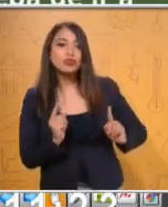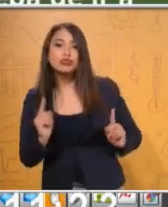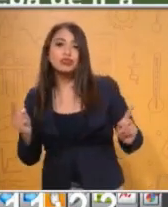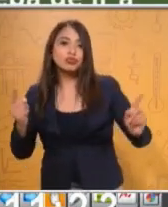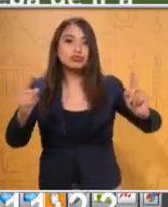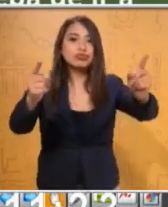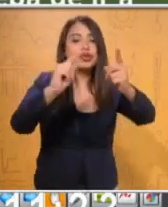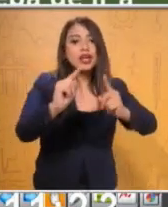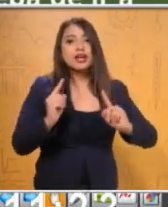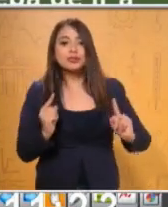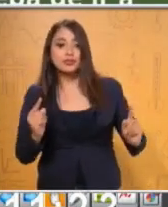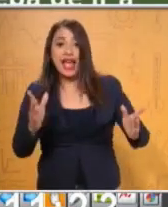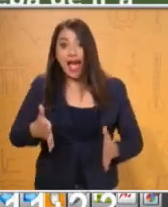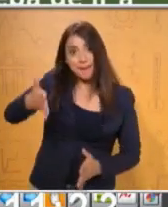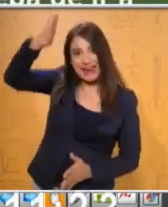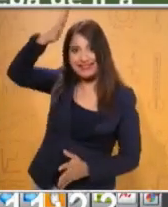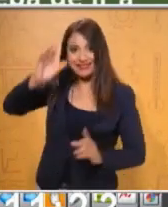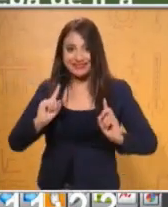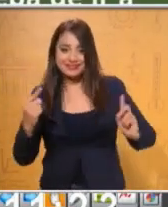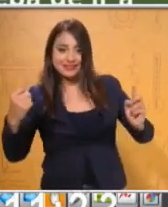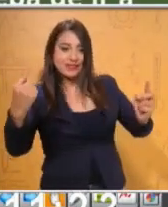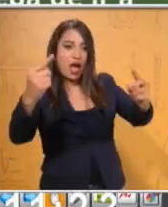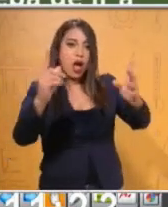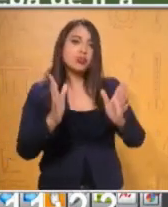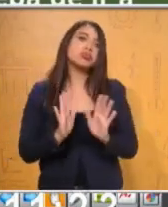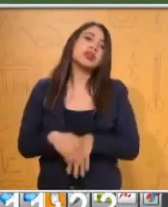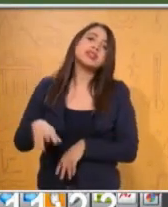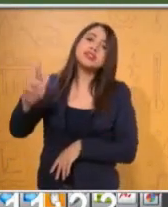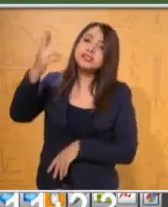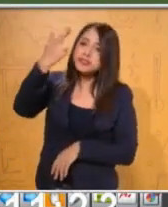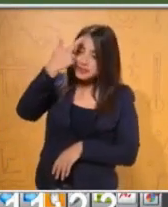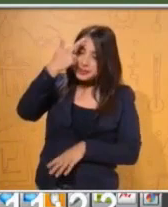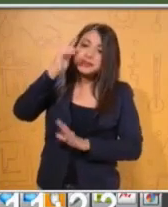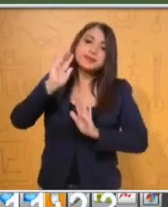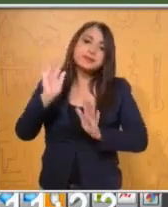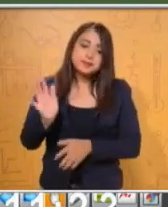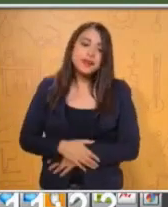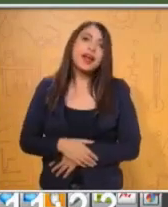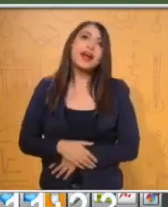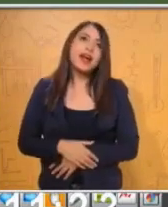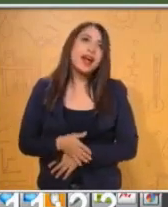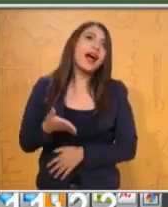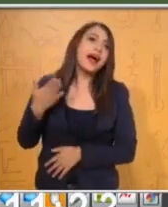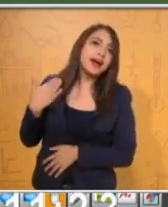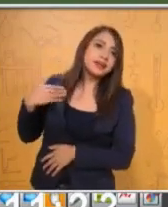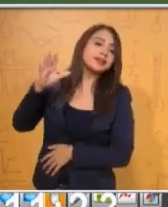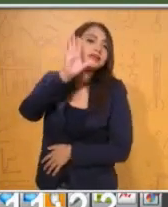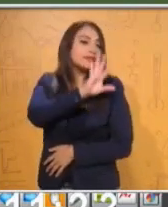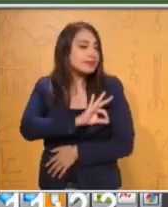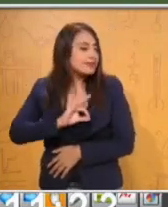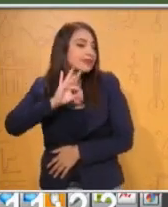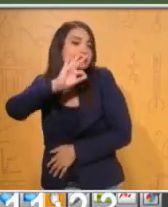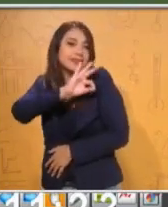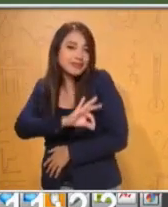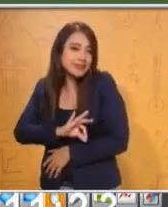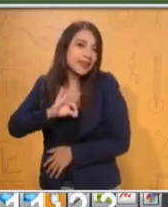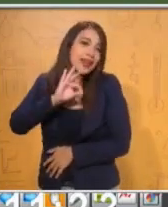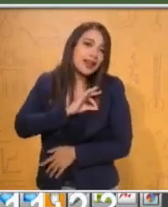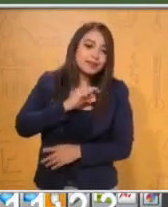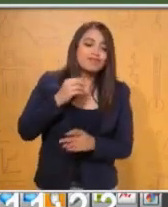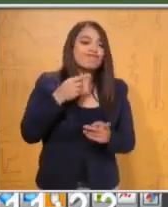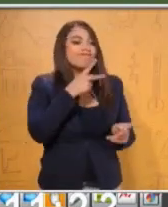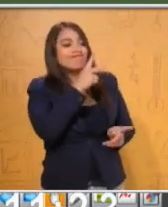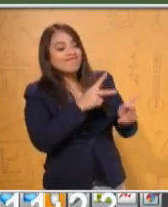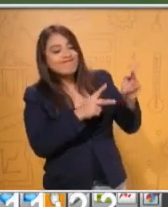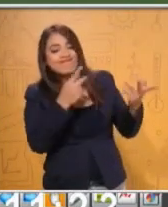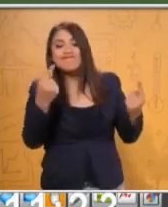recordaban nostálgicamente lo que había detrás. ¡Qué dichosos éramos ahí! Se decían unos a otros.